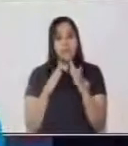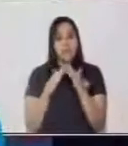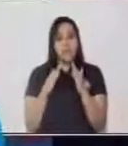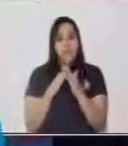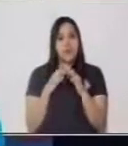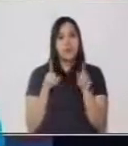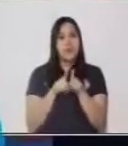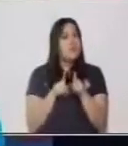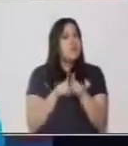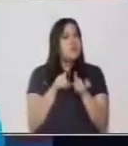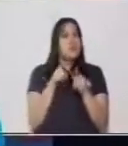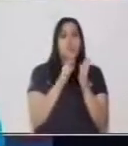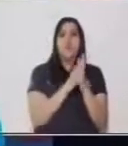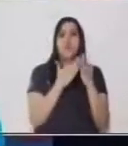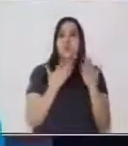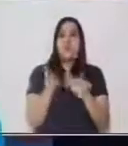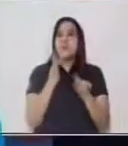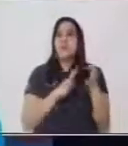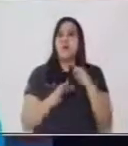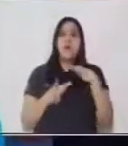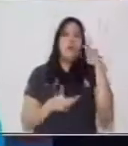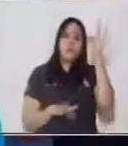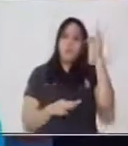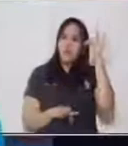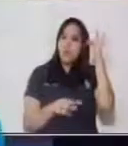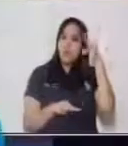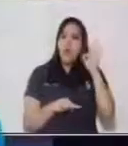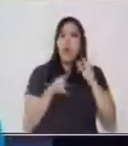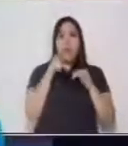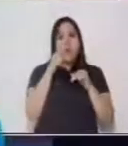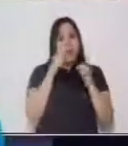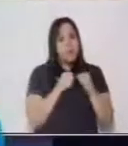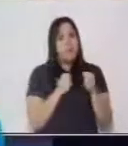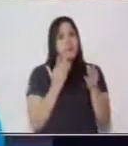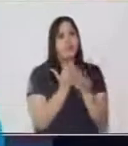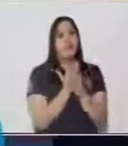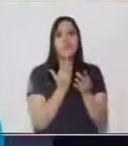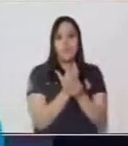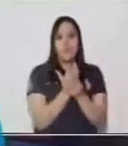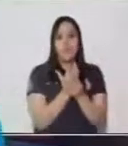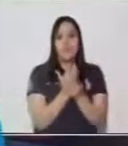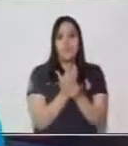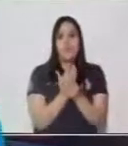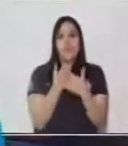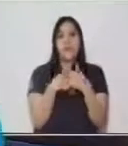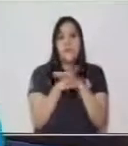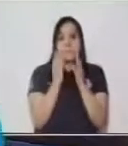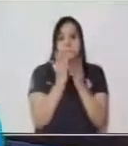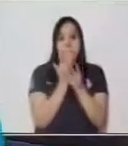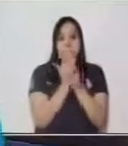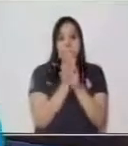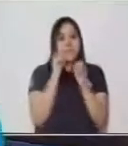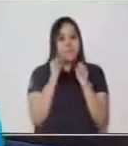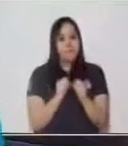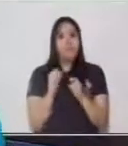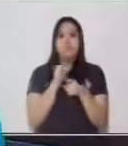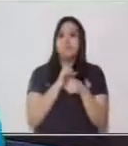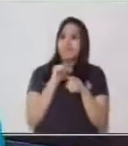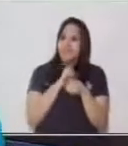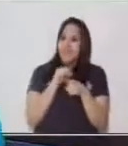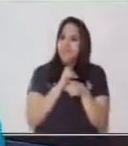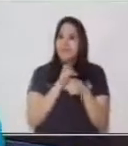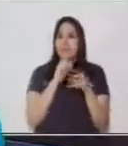en tu cuaderno o en hojas de reciclaje y colocarlas en tu portafolio para poder practicar la